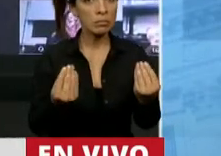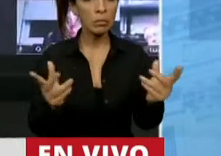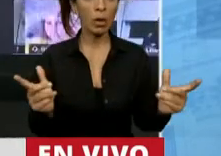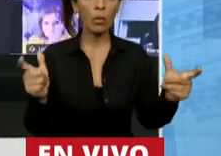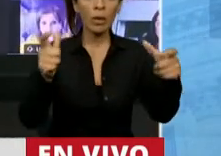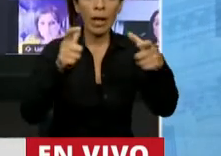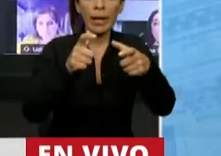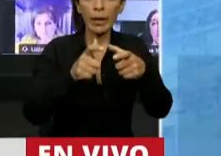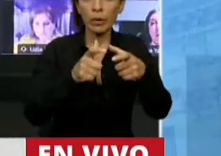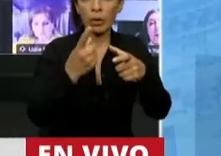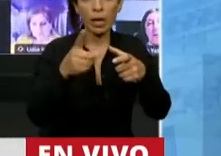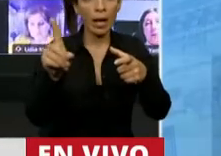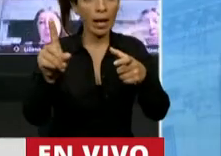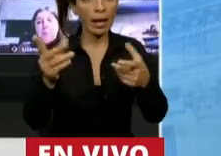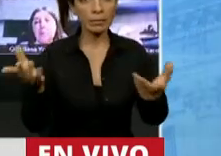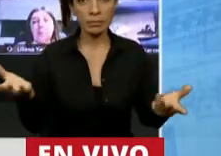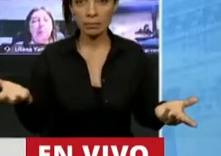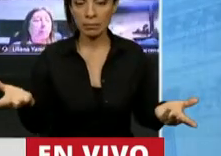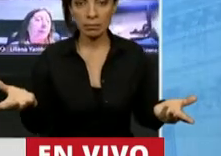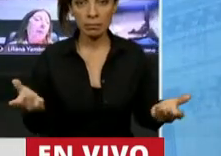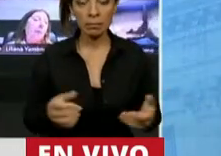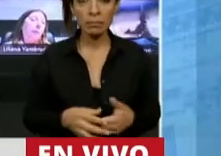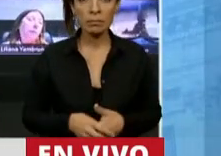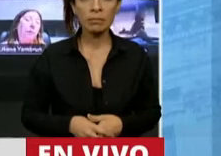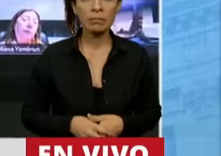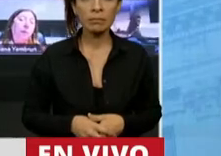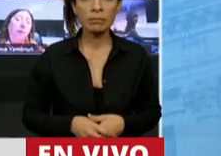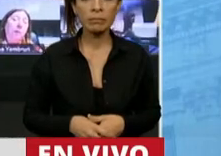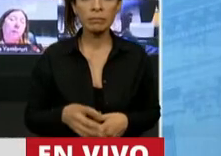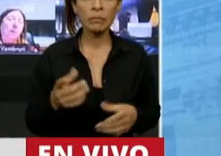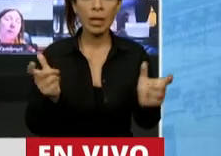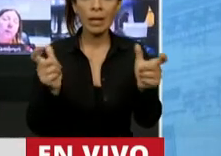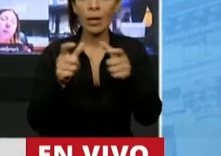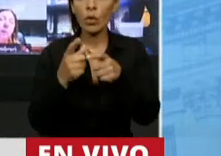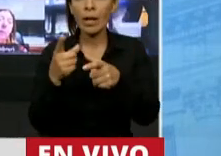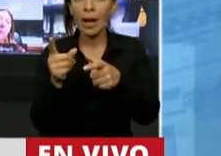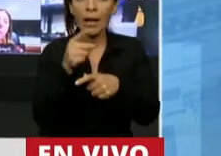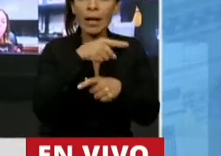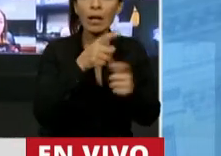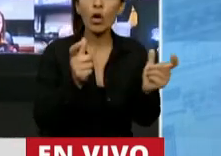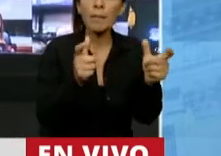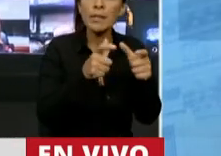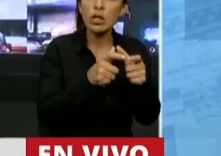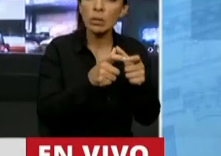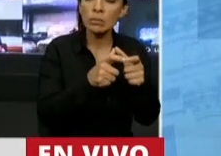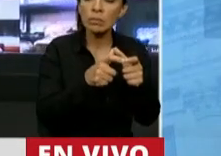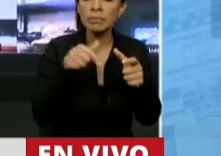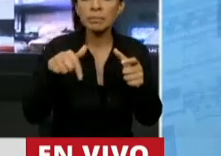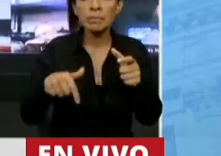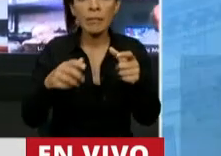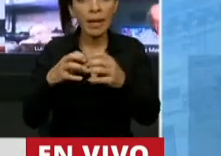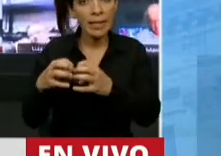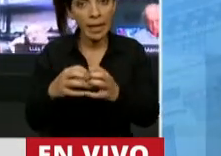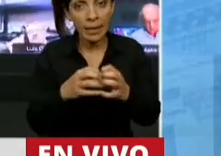atípica, rara de comisión, que para su tratamiento se nos